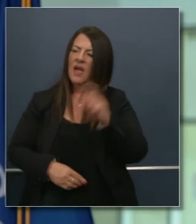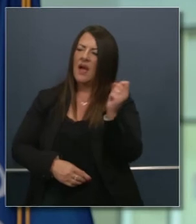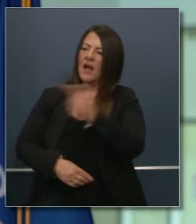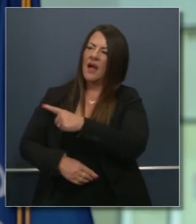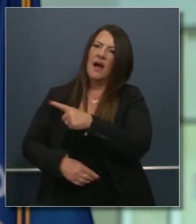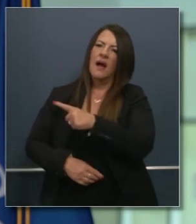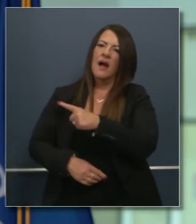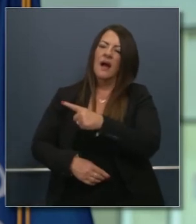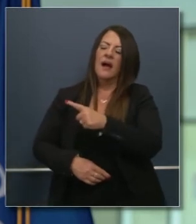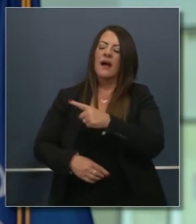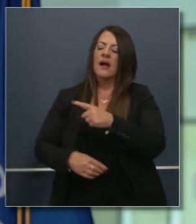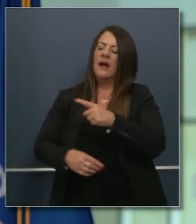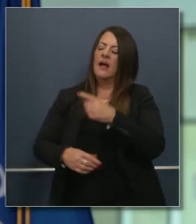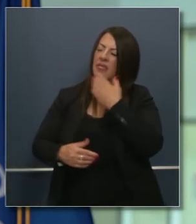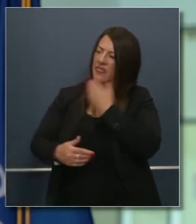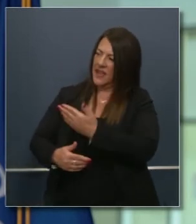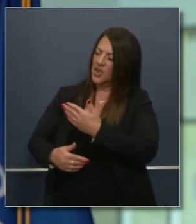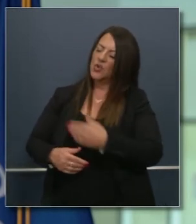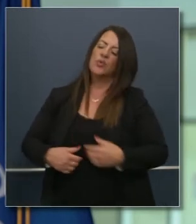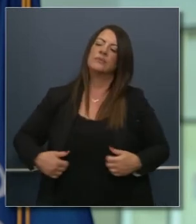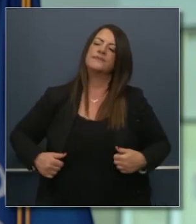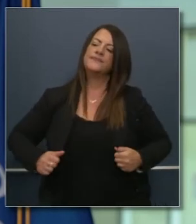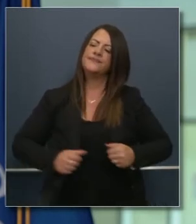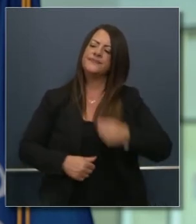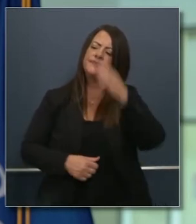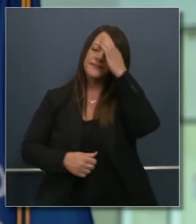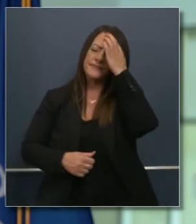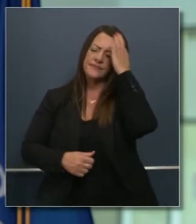hola gobernador gracias por la pregunta